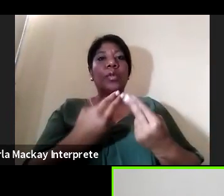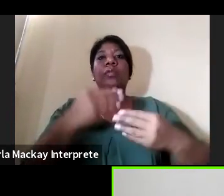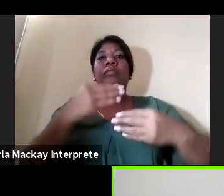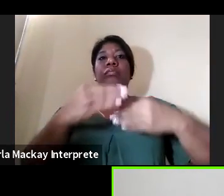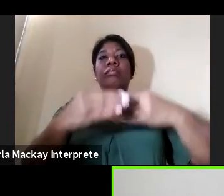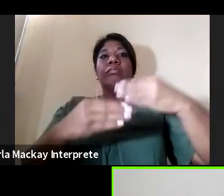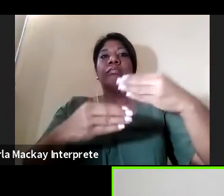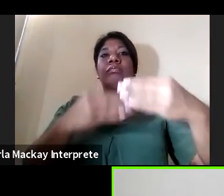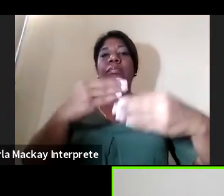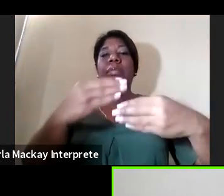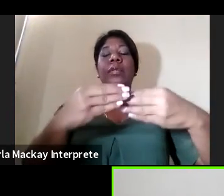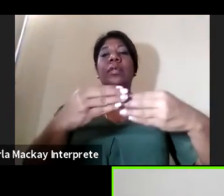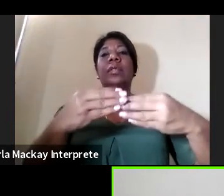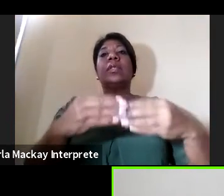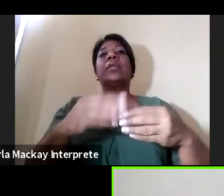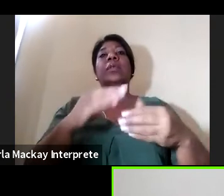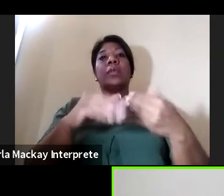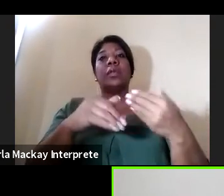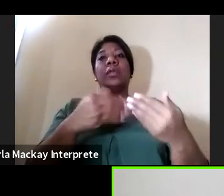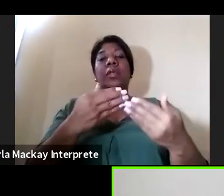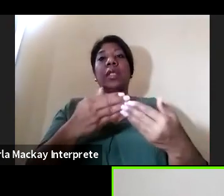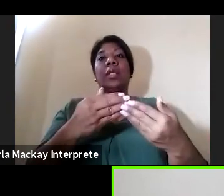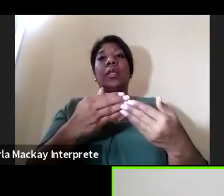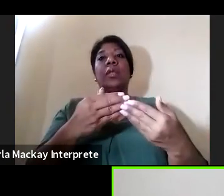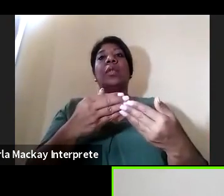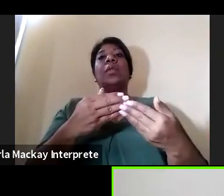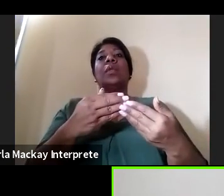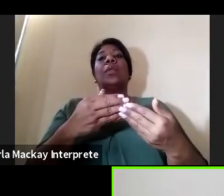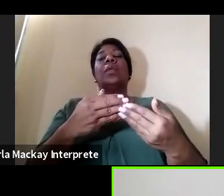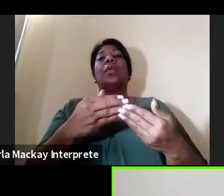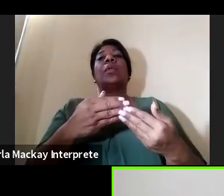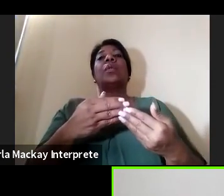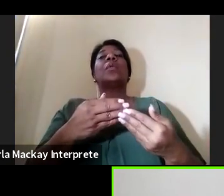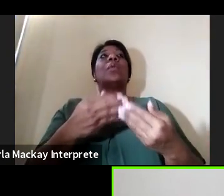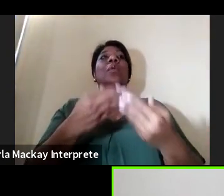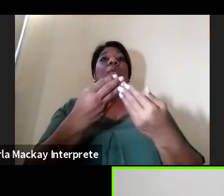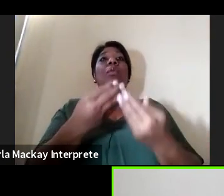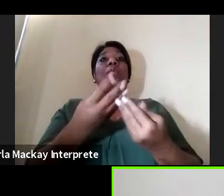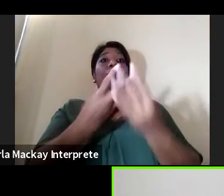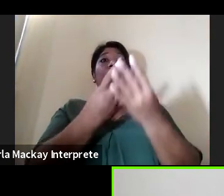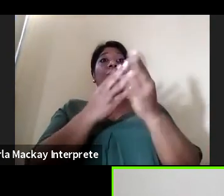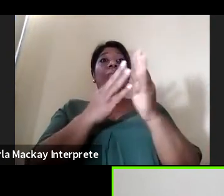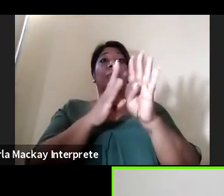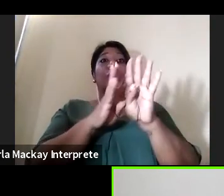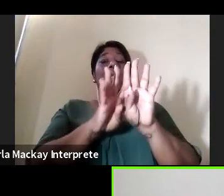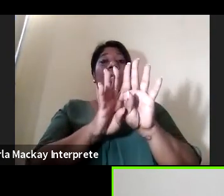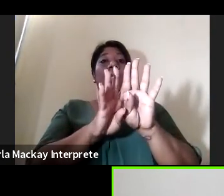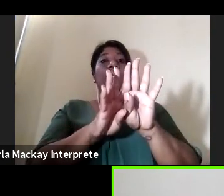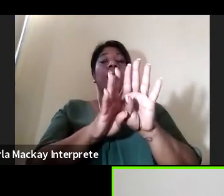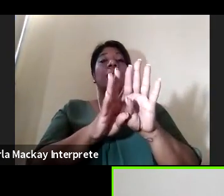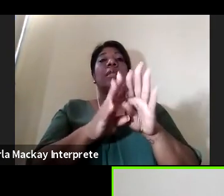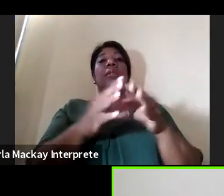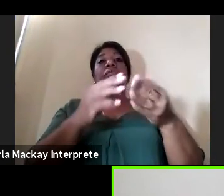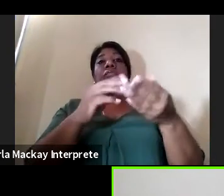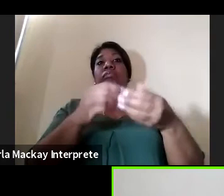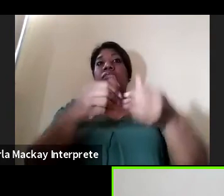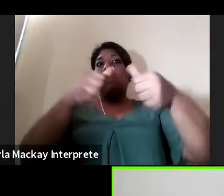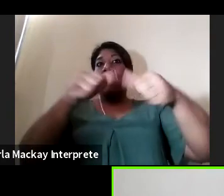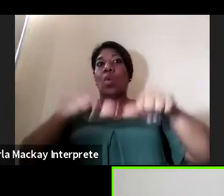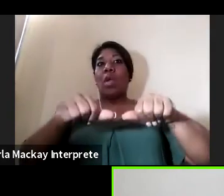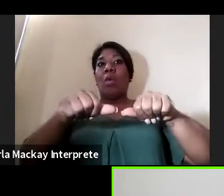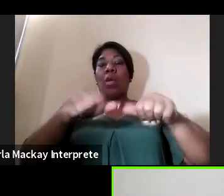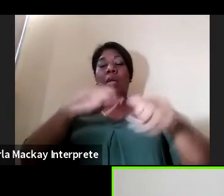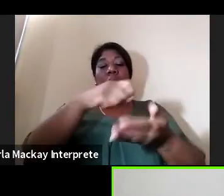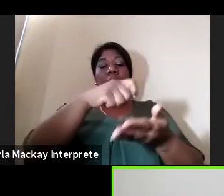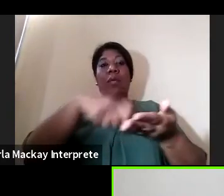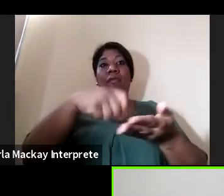seguimiento obviamente de la parte ya nosotros como regla LACIR se firmó un convenio con Isai Universidad así que ya